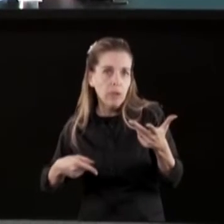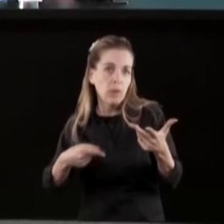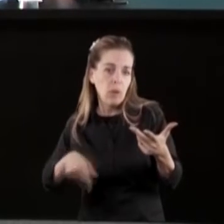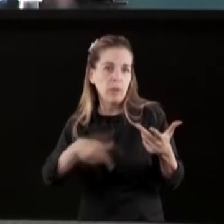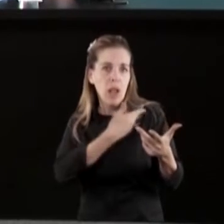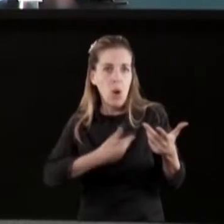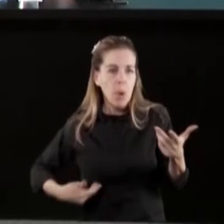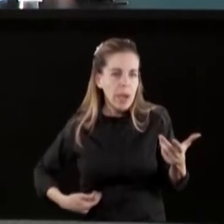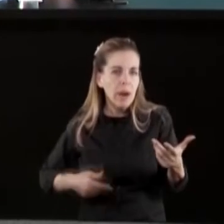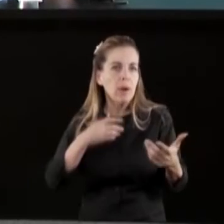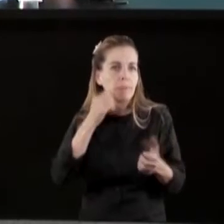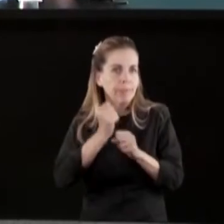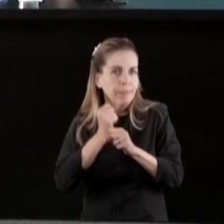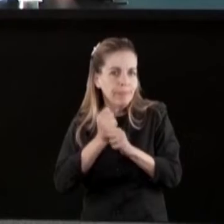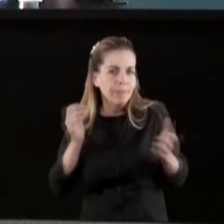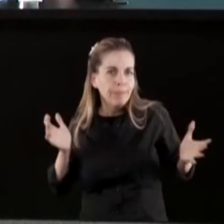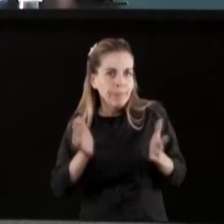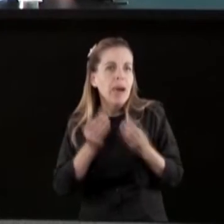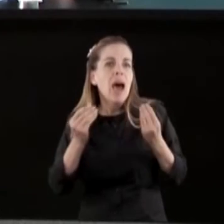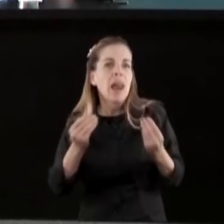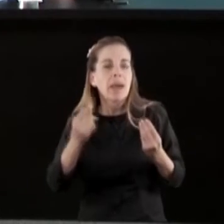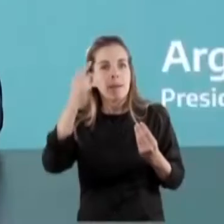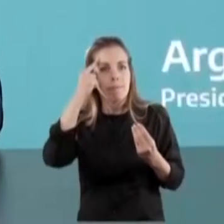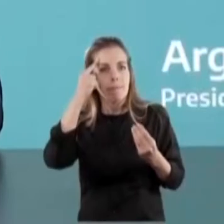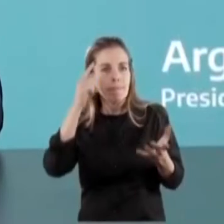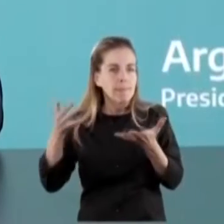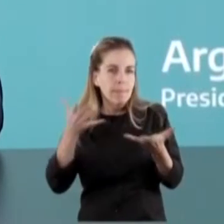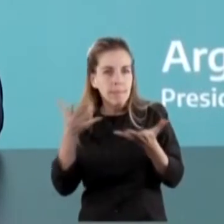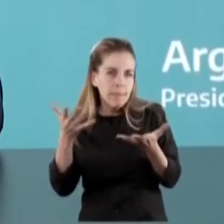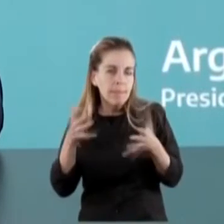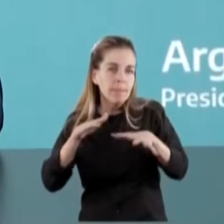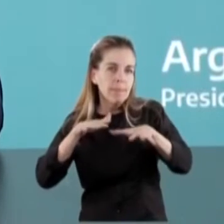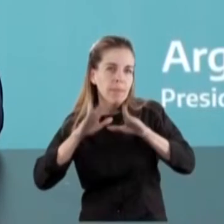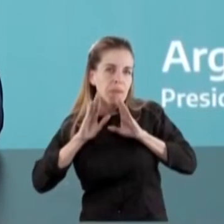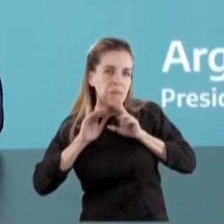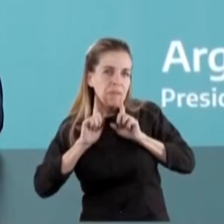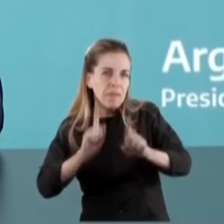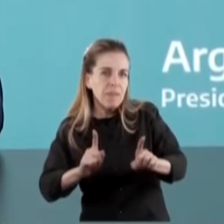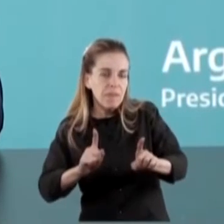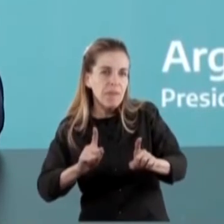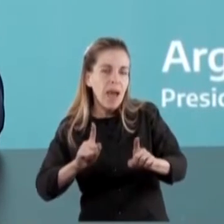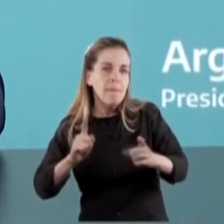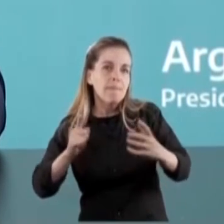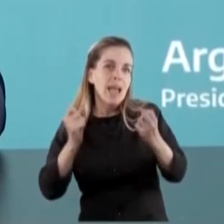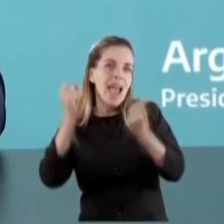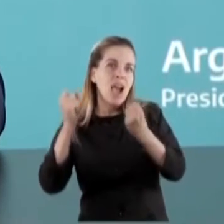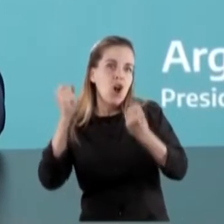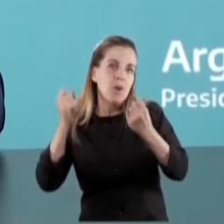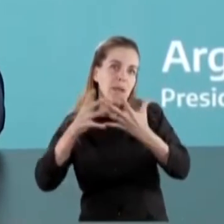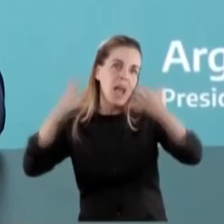nuestro gobierno en la idea de estabilizar fundamentalmente lo que es la macroeconomía. Ahora,